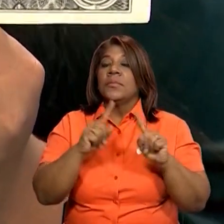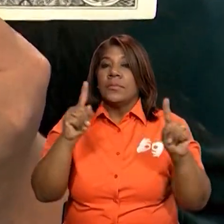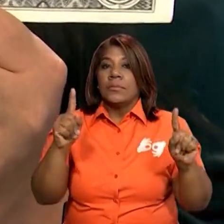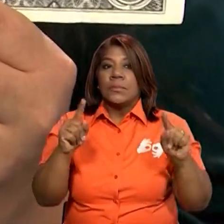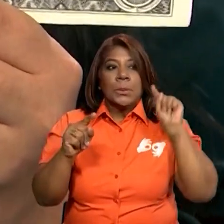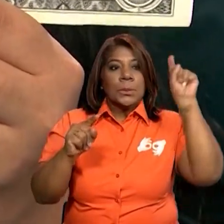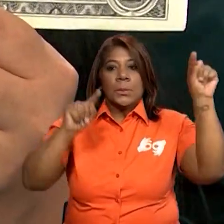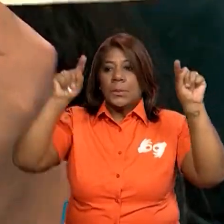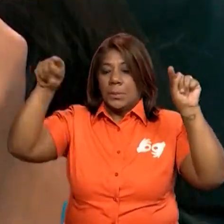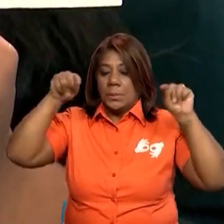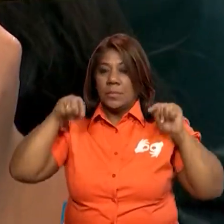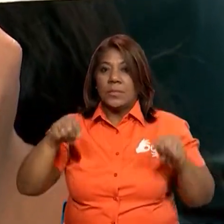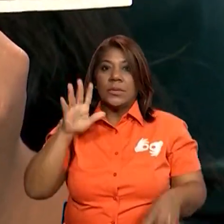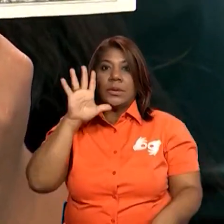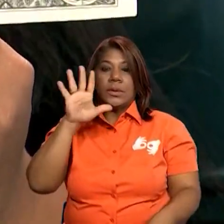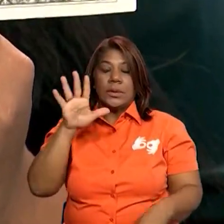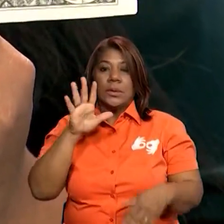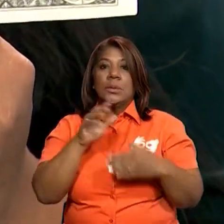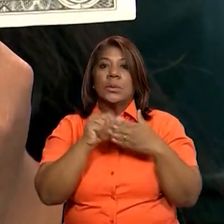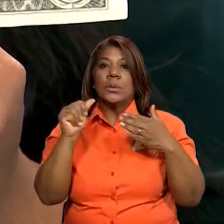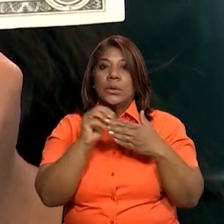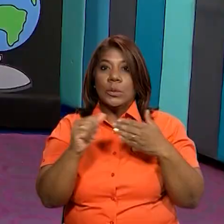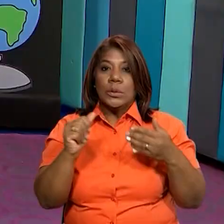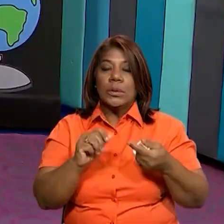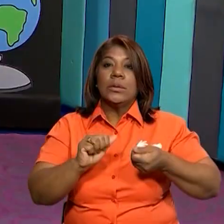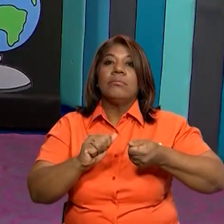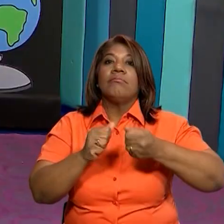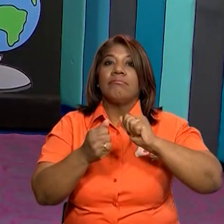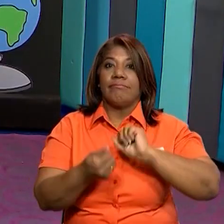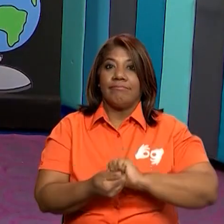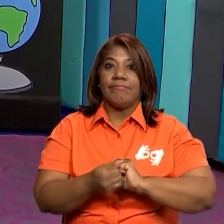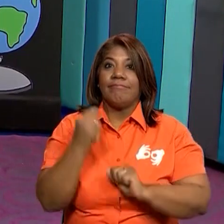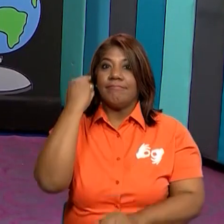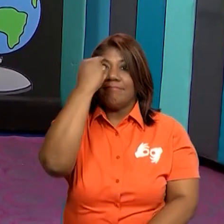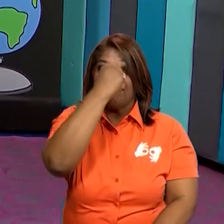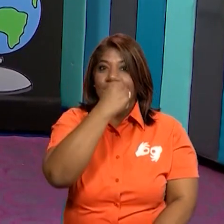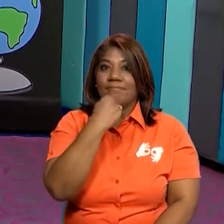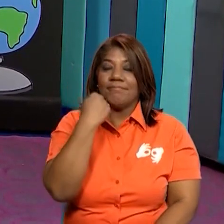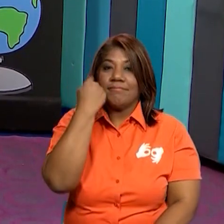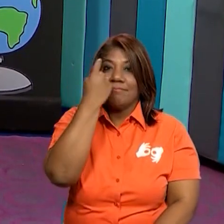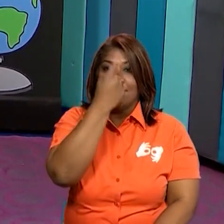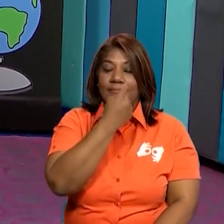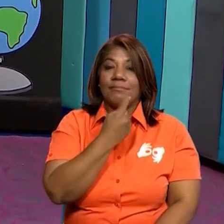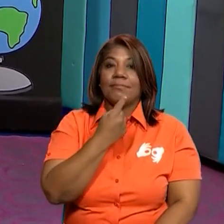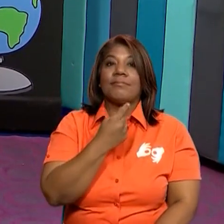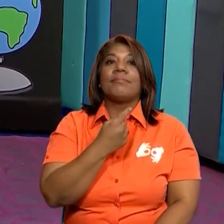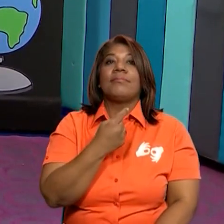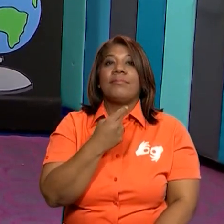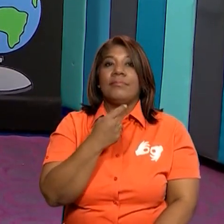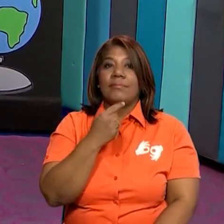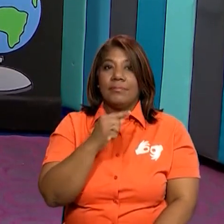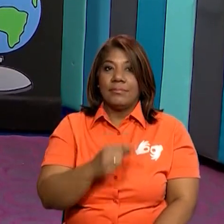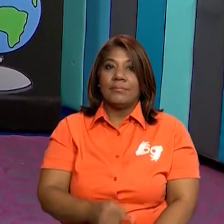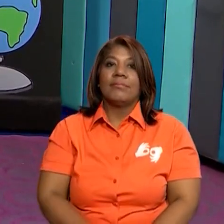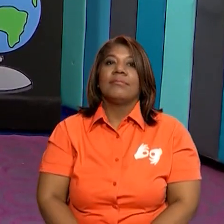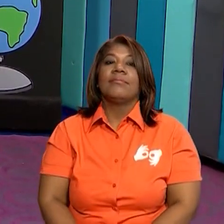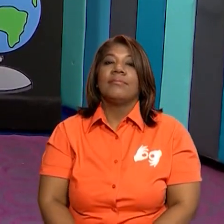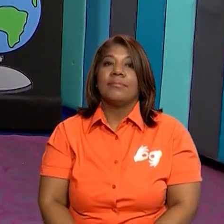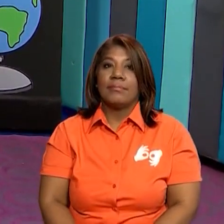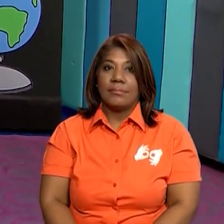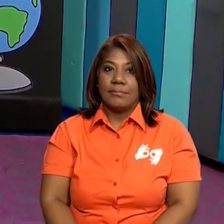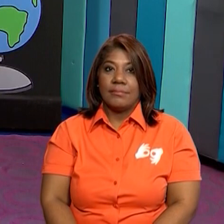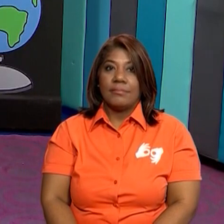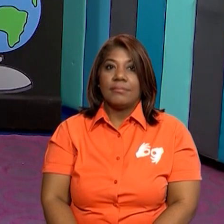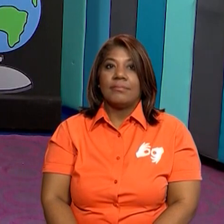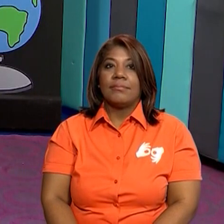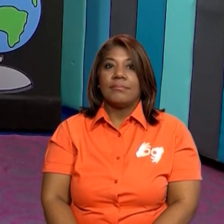presidente que aparece aquí. Así que ahora ya ustedes conocen ese dato curioso, que los billetes de un dólar tienen